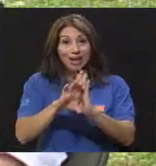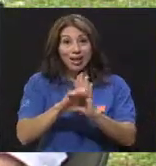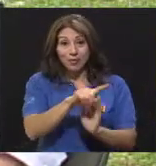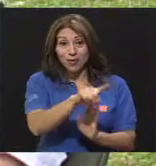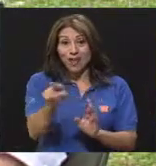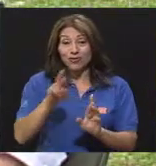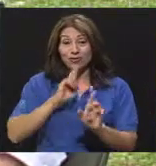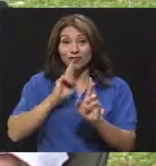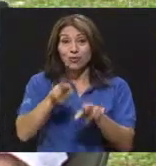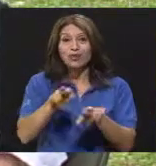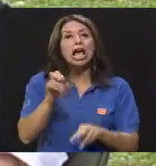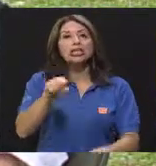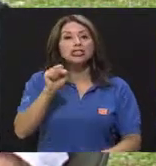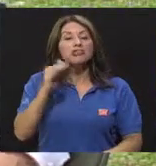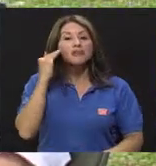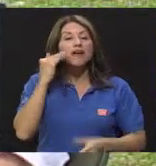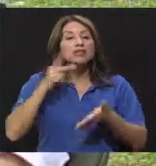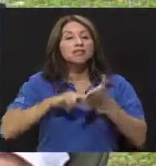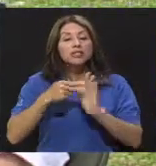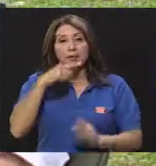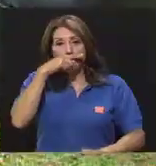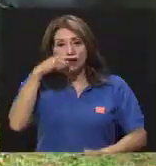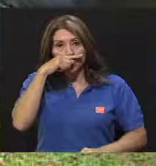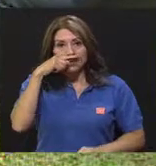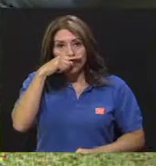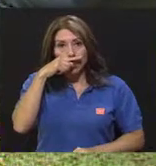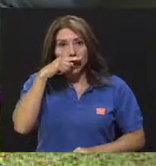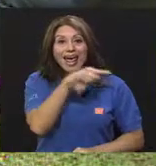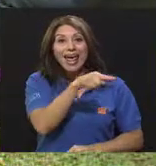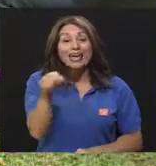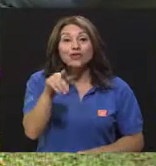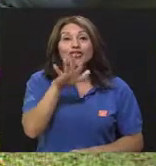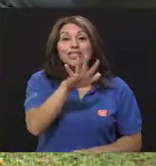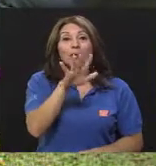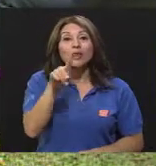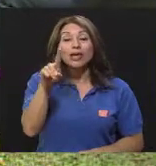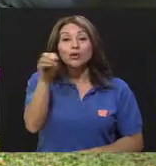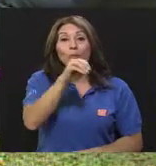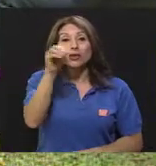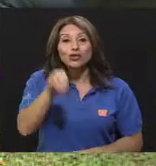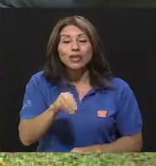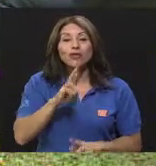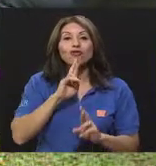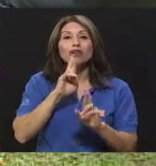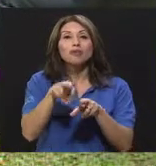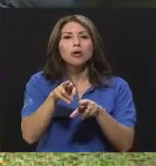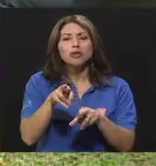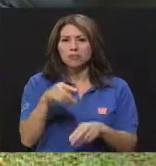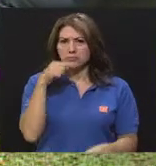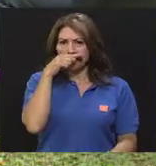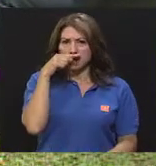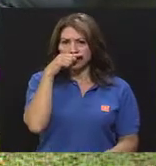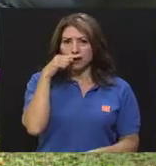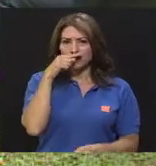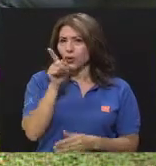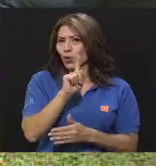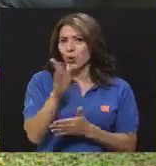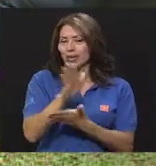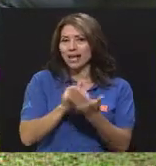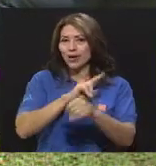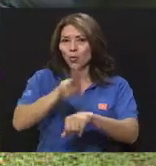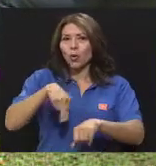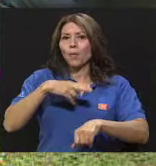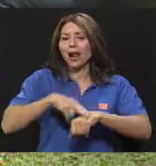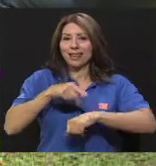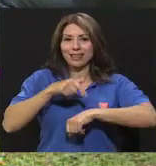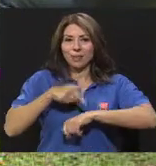de los que responden, que sí saben qué es la masturbación. El 51% responde que no lo consideran un evento normal